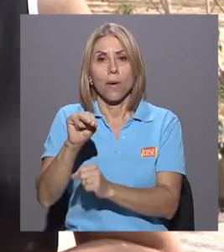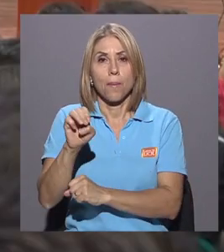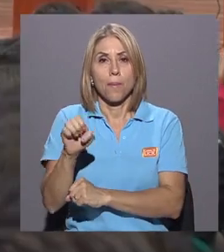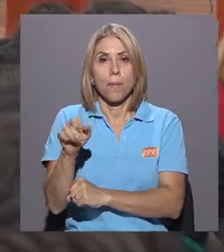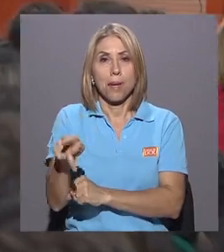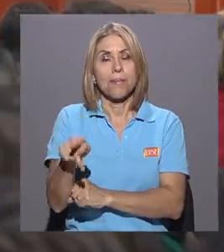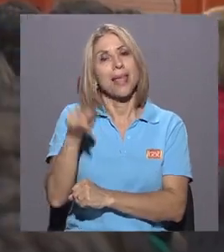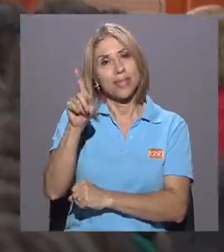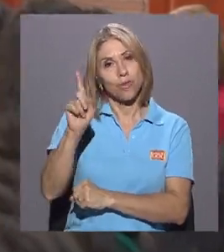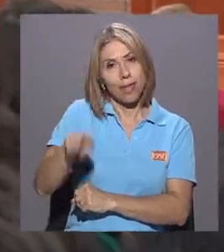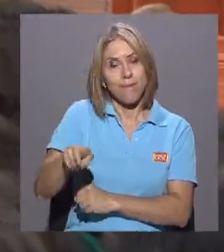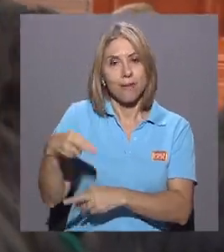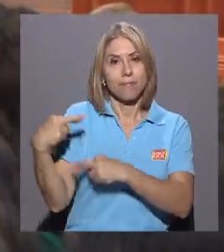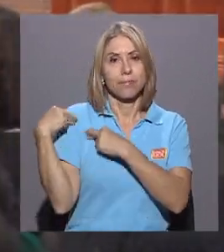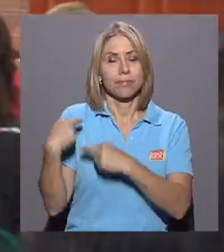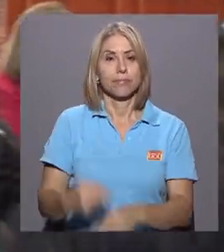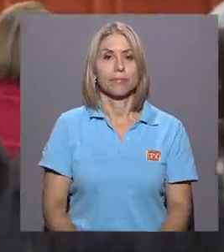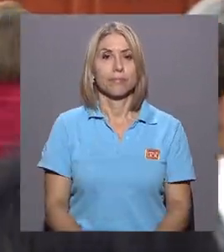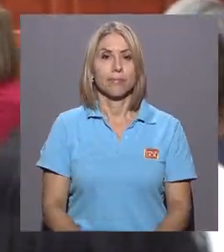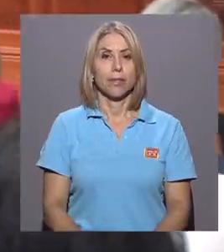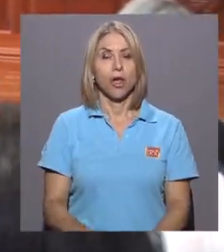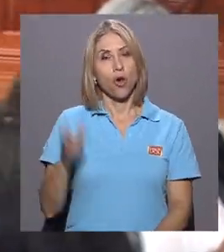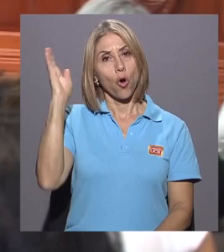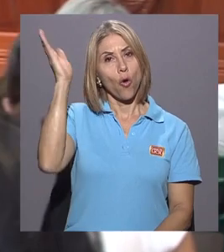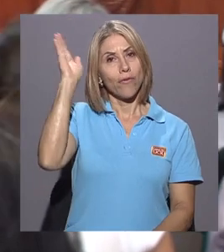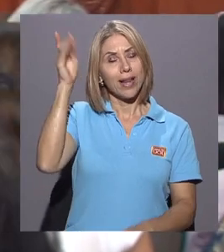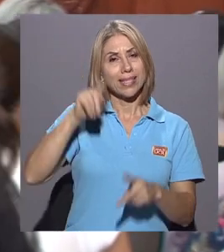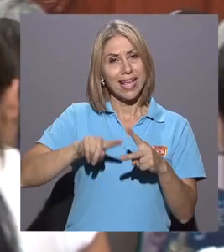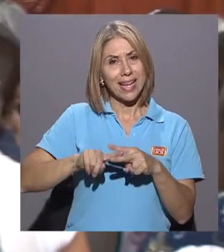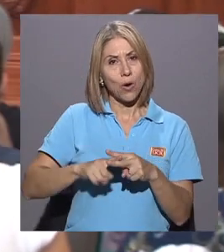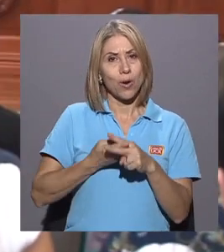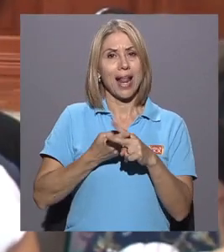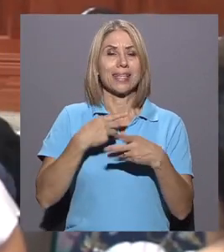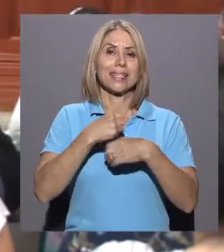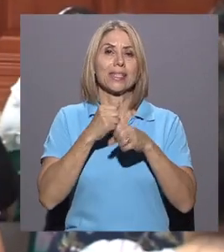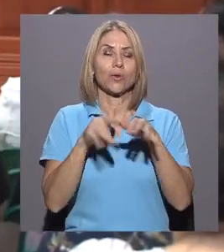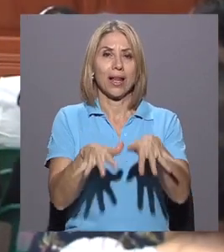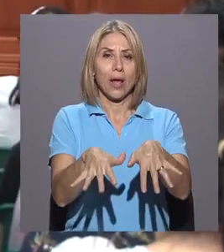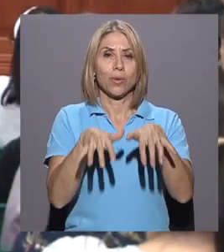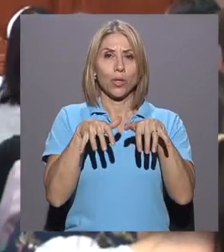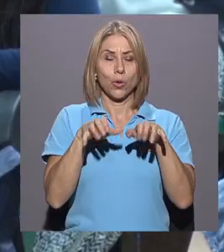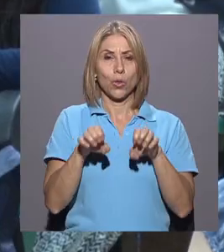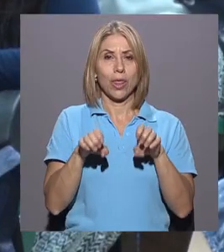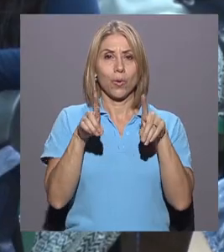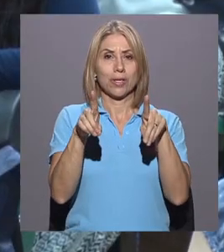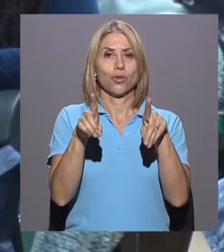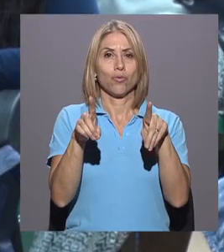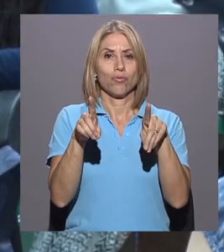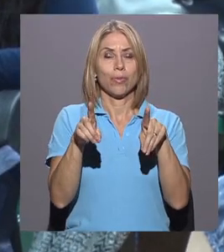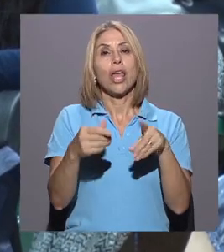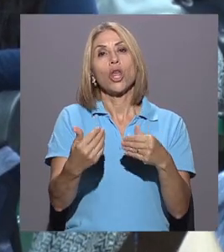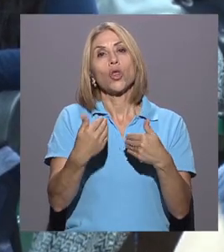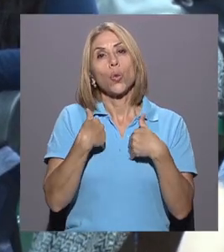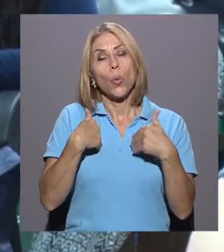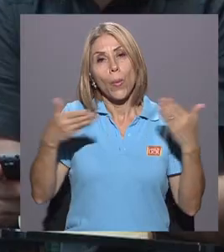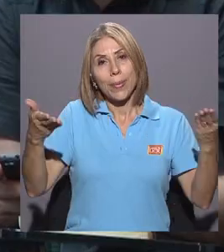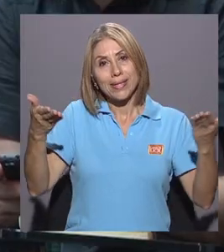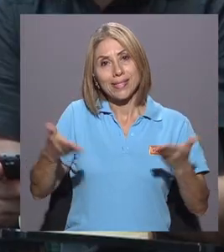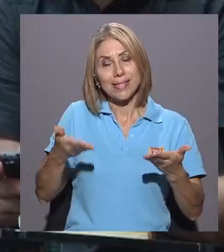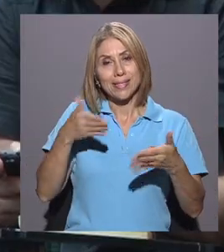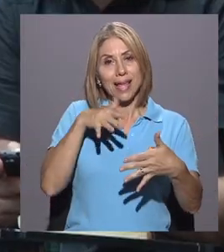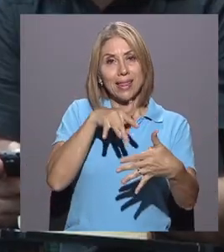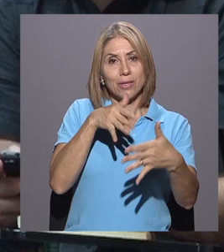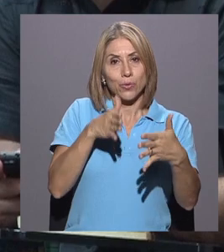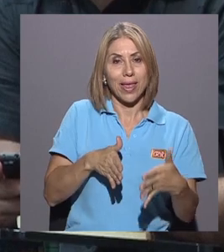que es lo que nos corresponde. La conferencia inaugural se realizó en el Auditorio de Educación y contó sobre todo con la presencia de